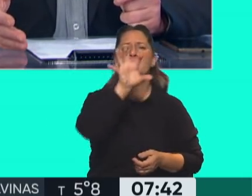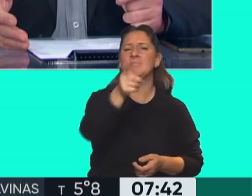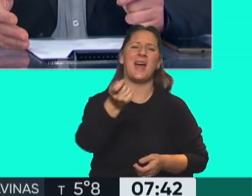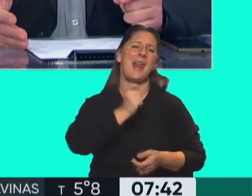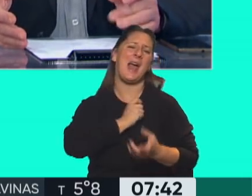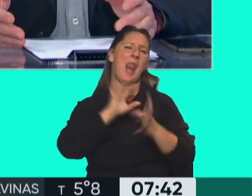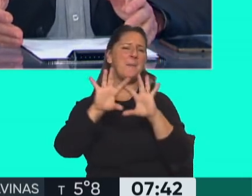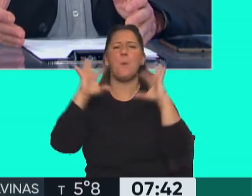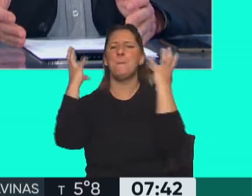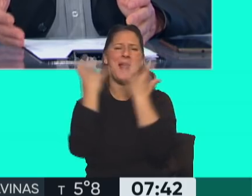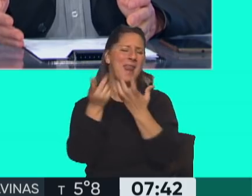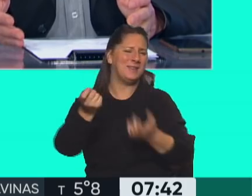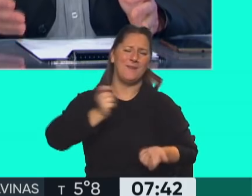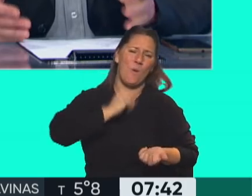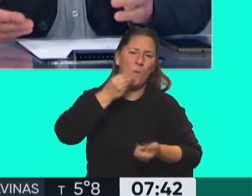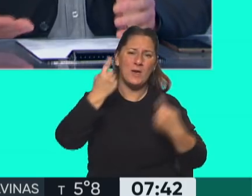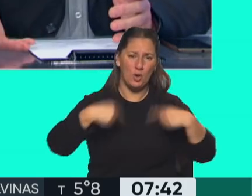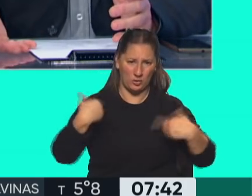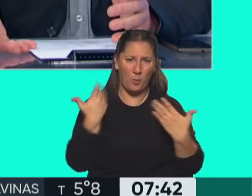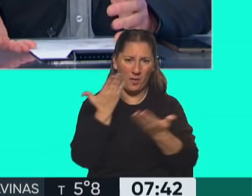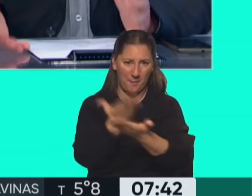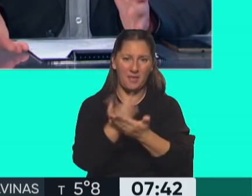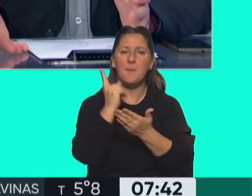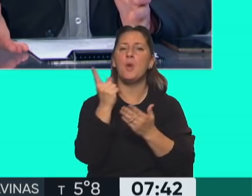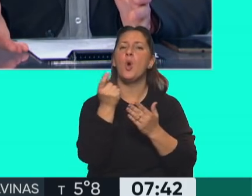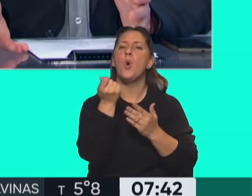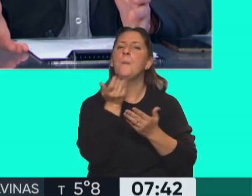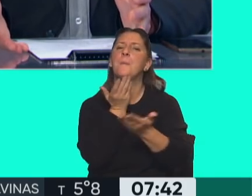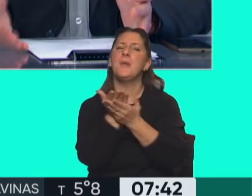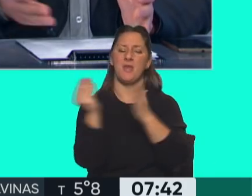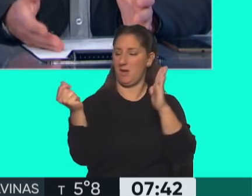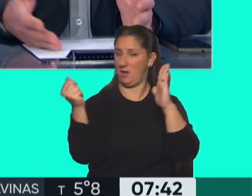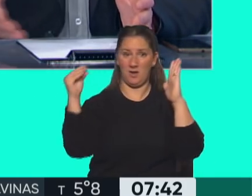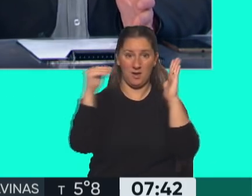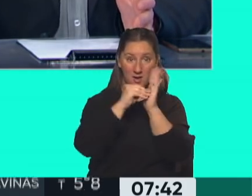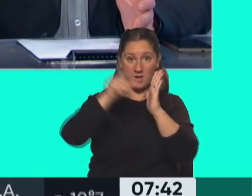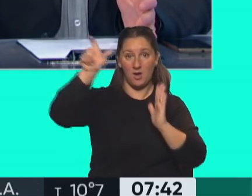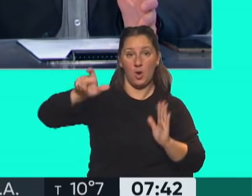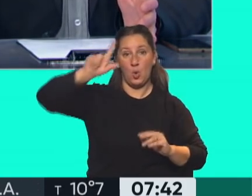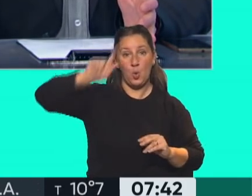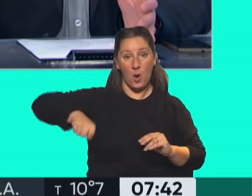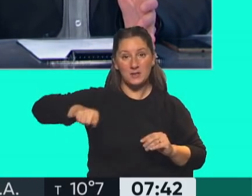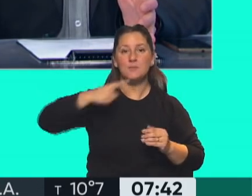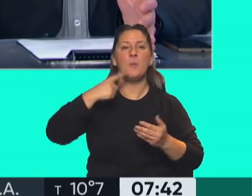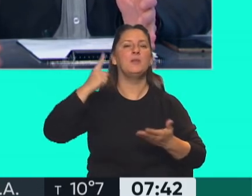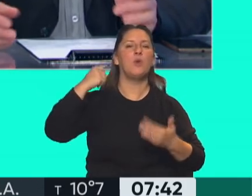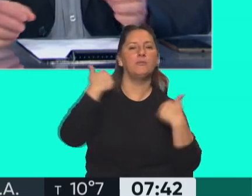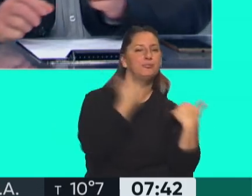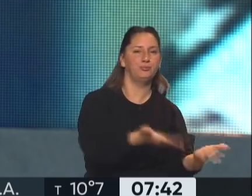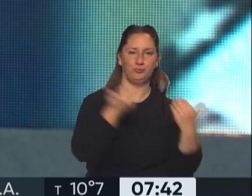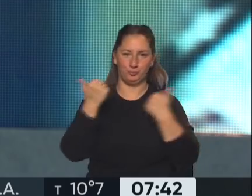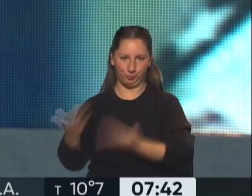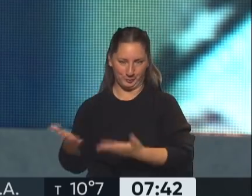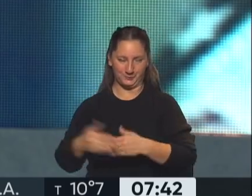como resarcimiento. Lo concreto es que quien fija cuál es el resarcimiento es el juez al momento de dictar el fallo. Néstor,